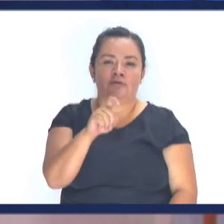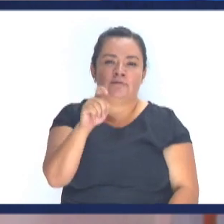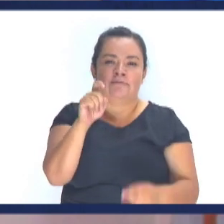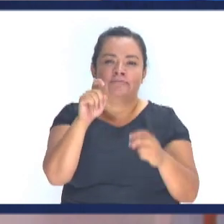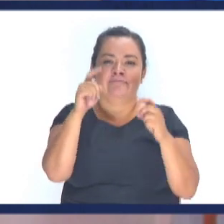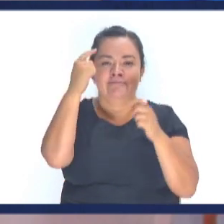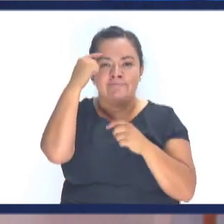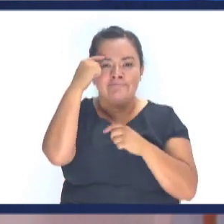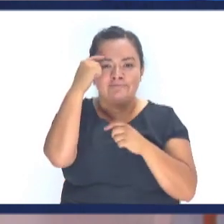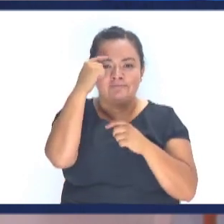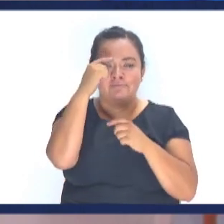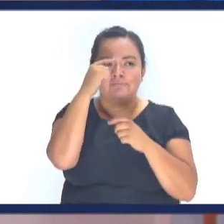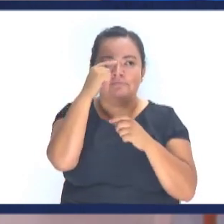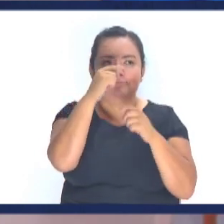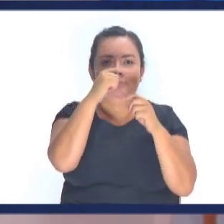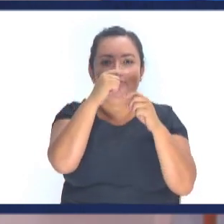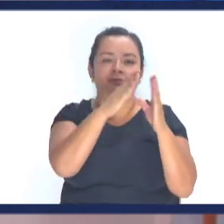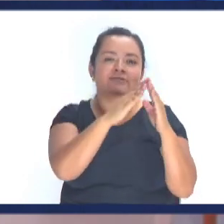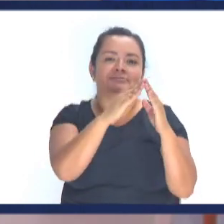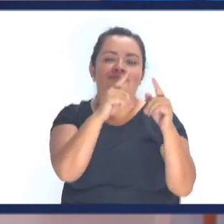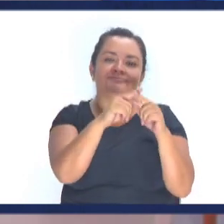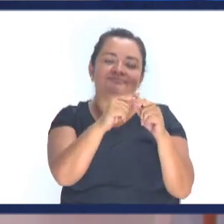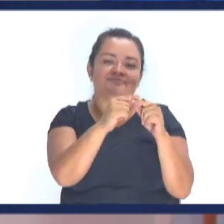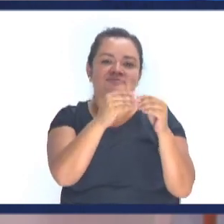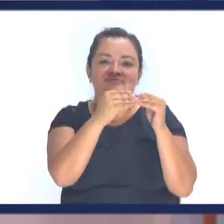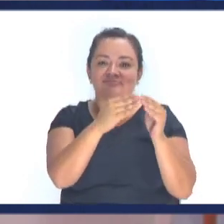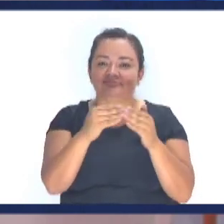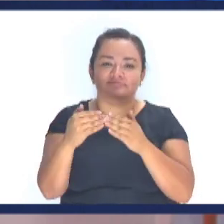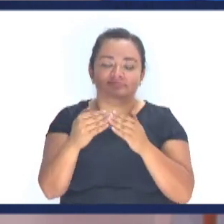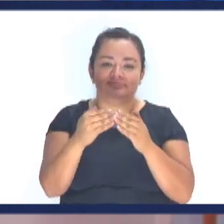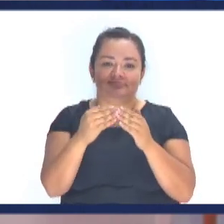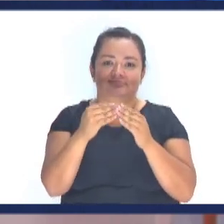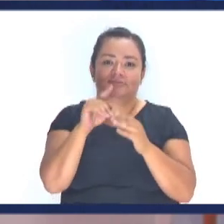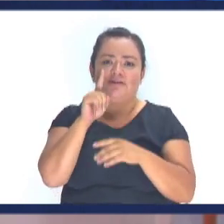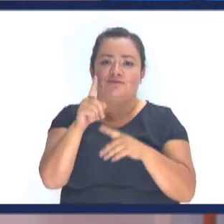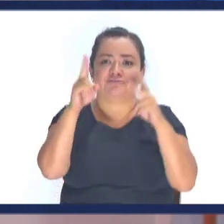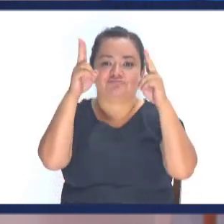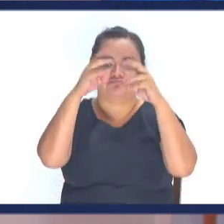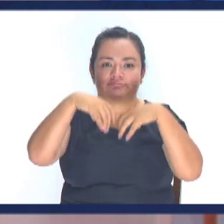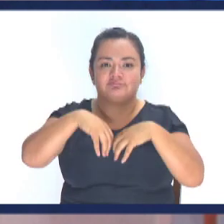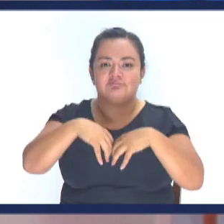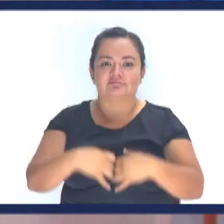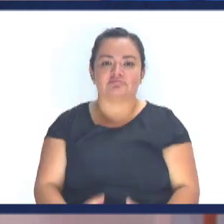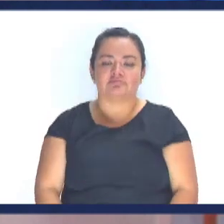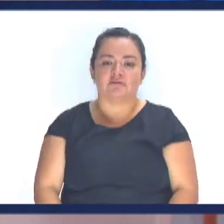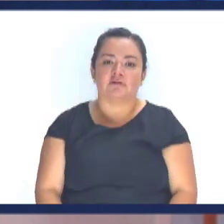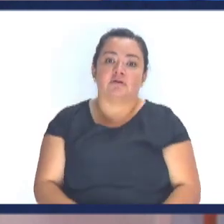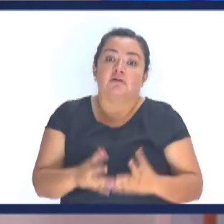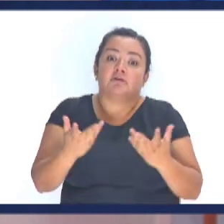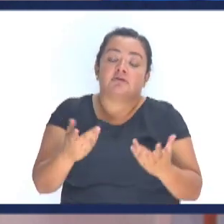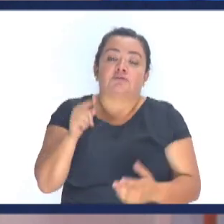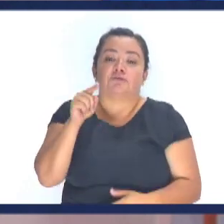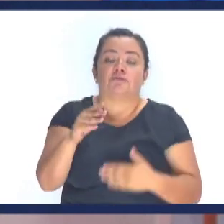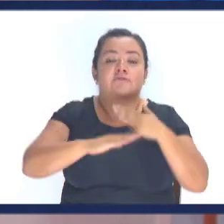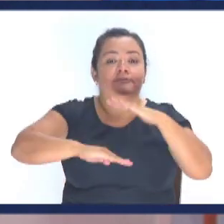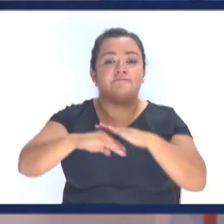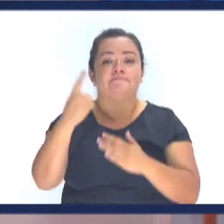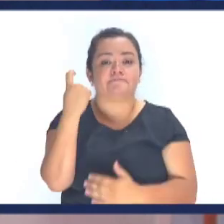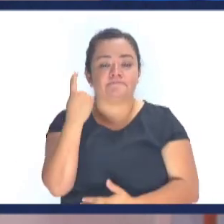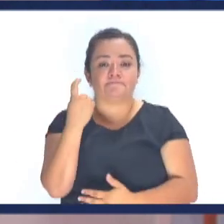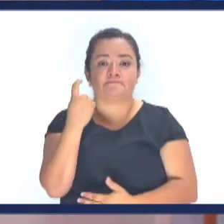Tu pensamiento Fariseico Tu pensamiento religioso Se va a terminar Porque no está